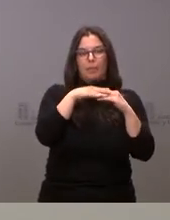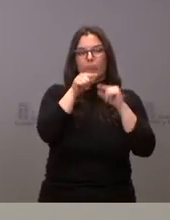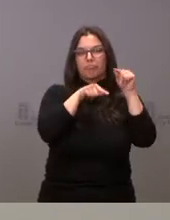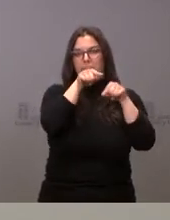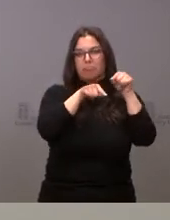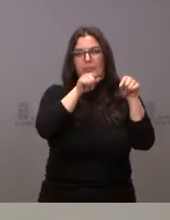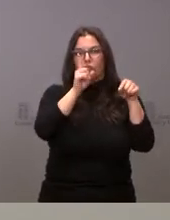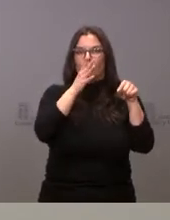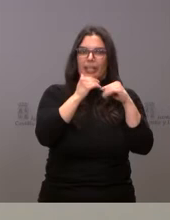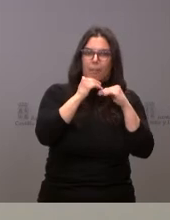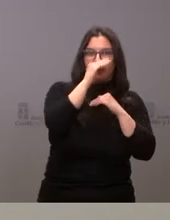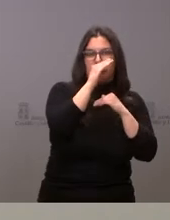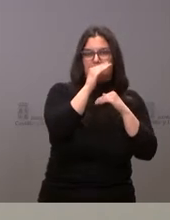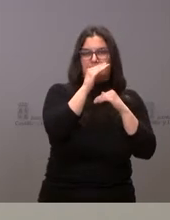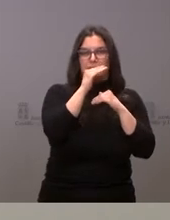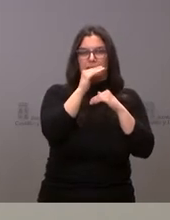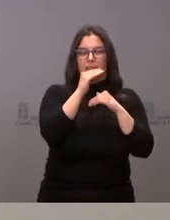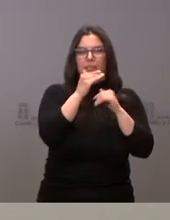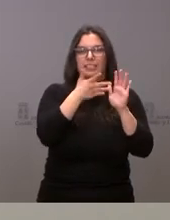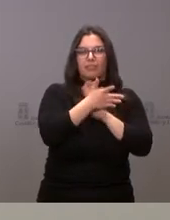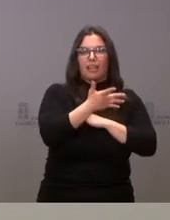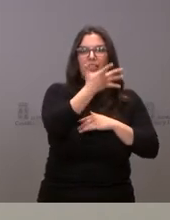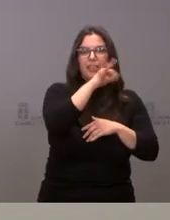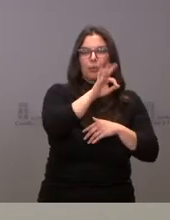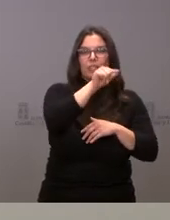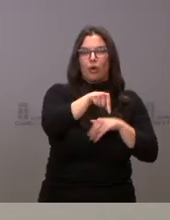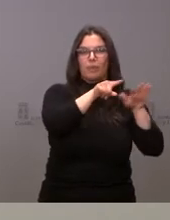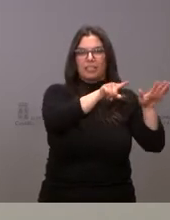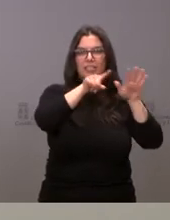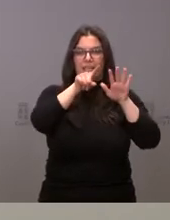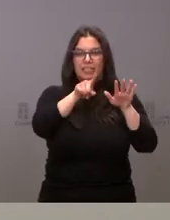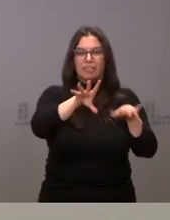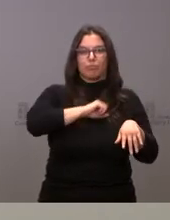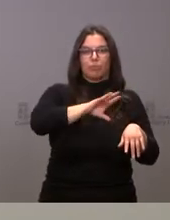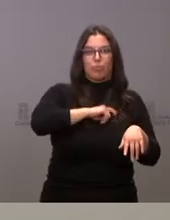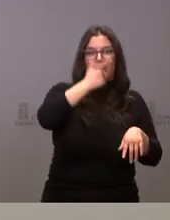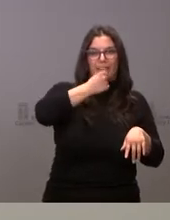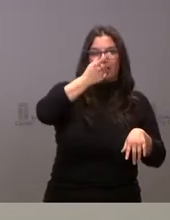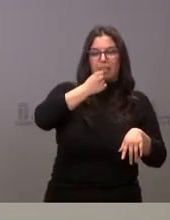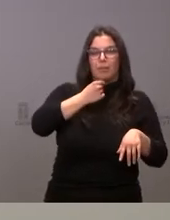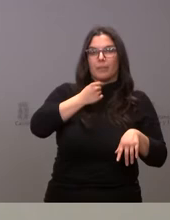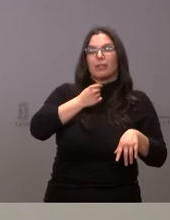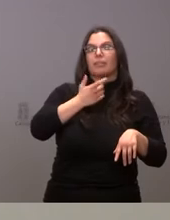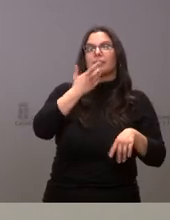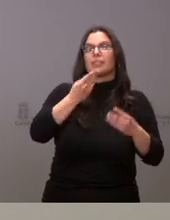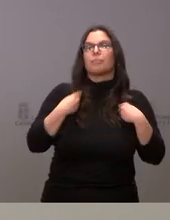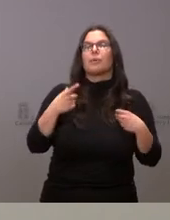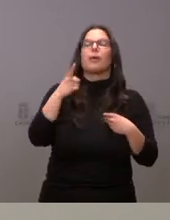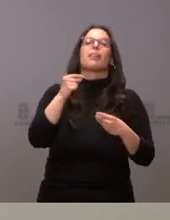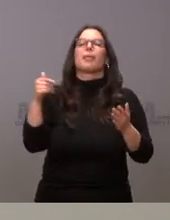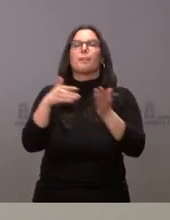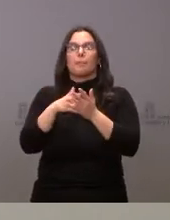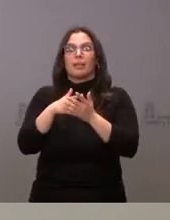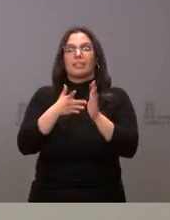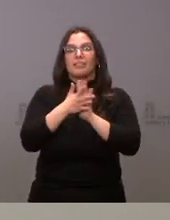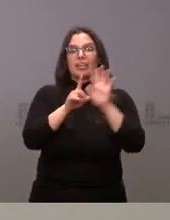y estamos hablando de 50,66 casos por cada 100.000 habitantes situándose en una tasa ajustada de